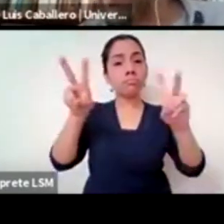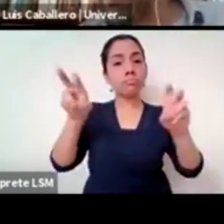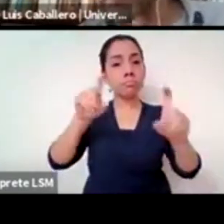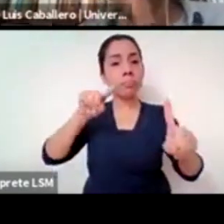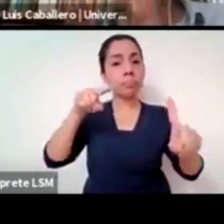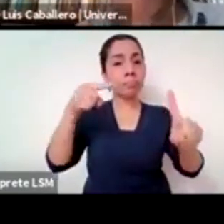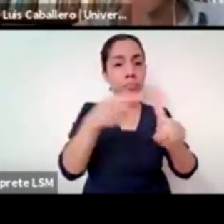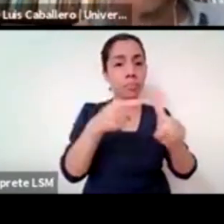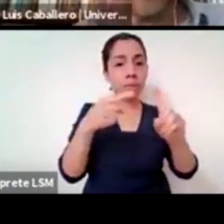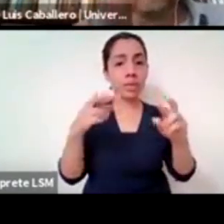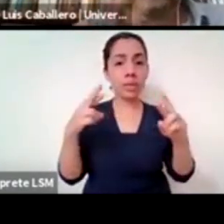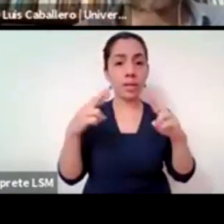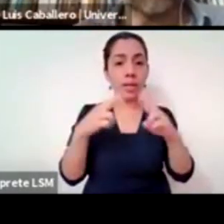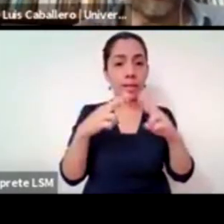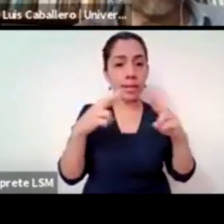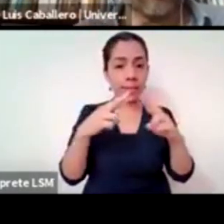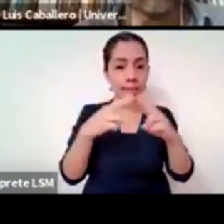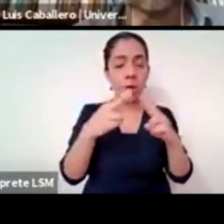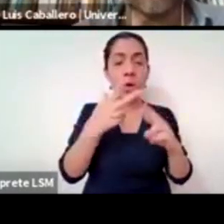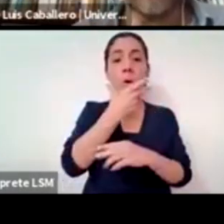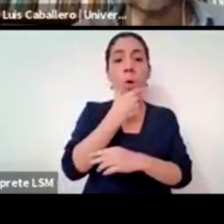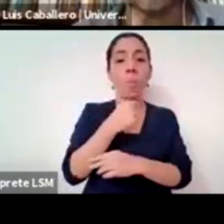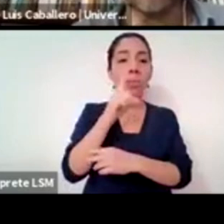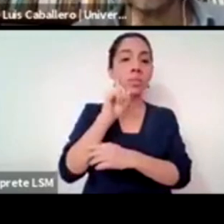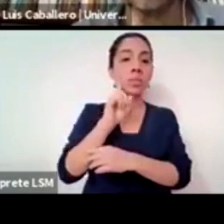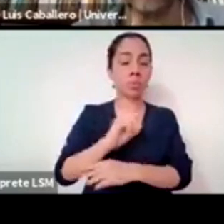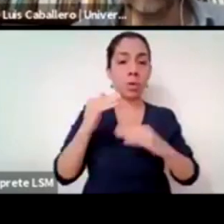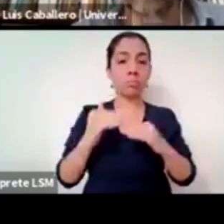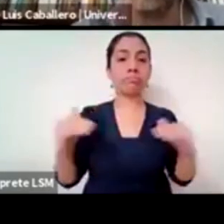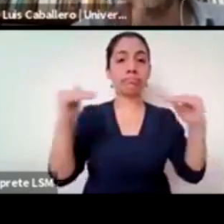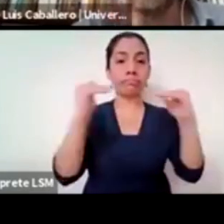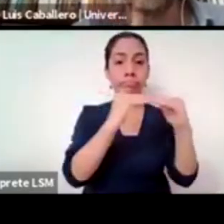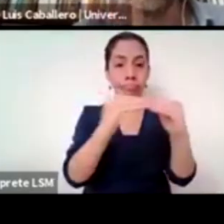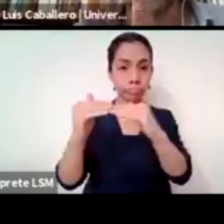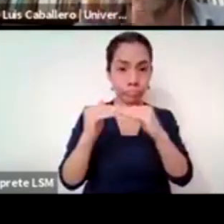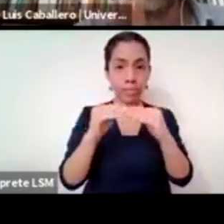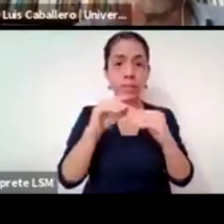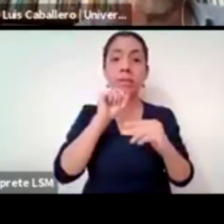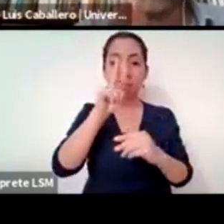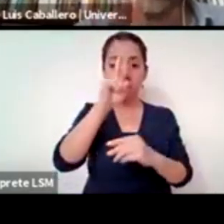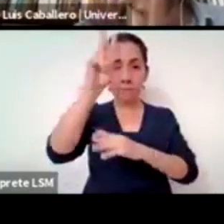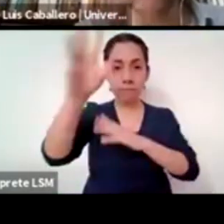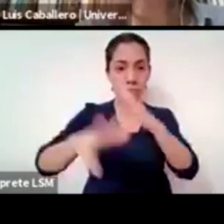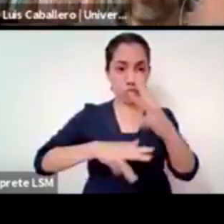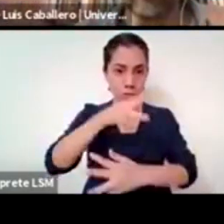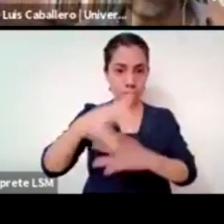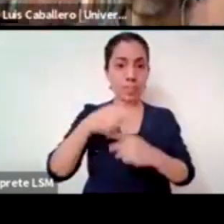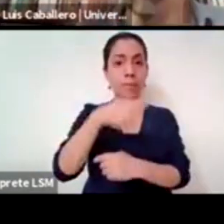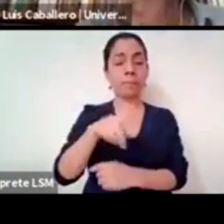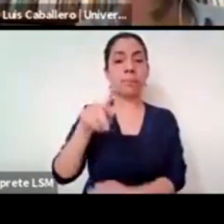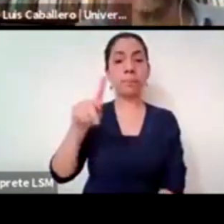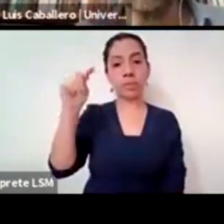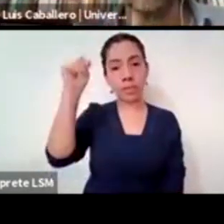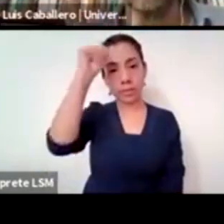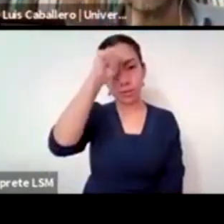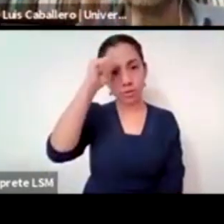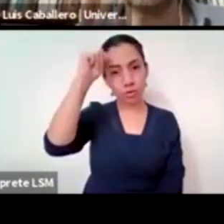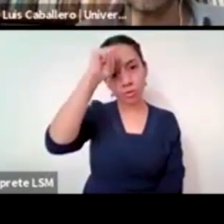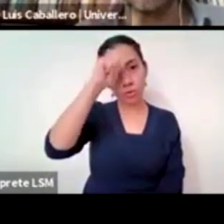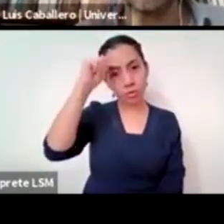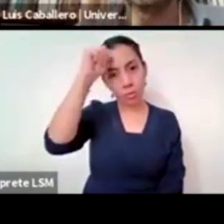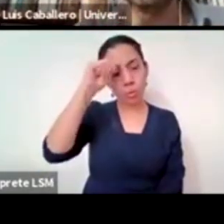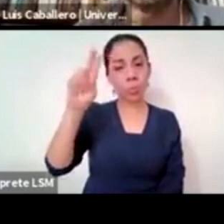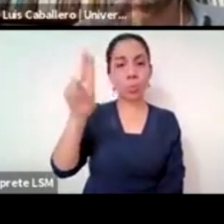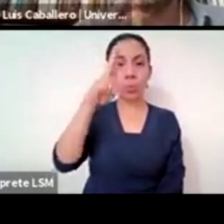religión género y violencia Juan José es teólogo doctor en teología por la Universidad